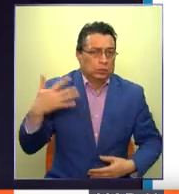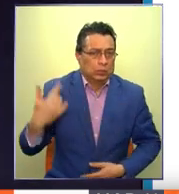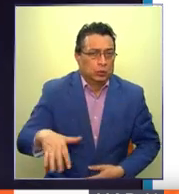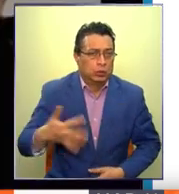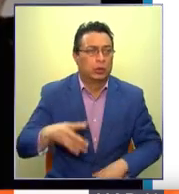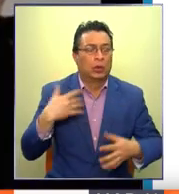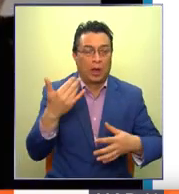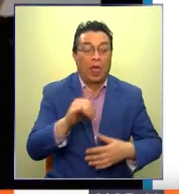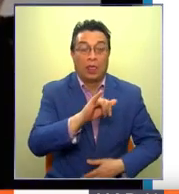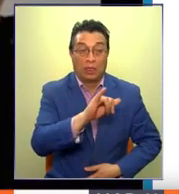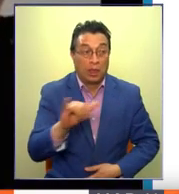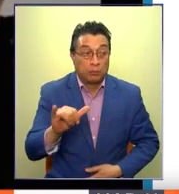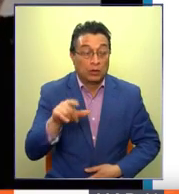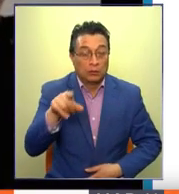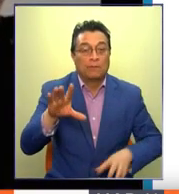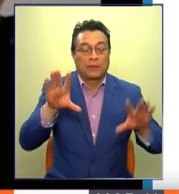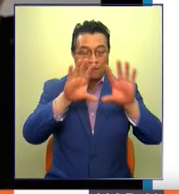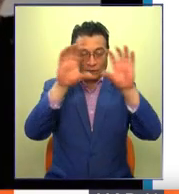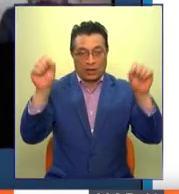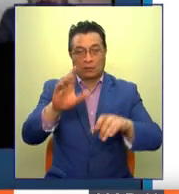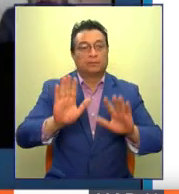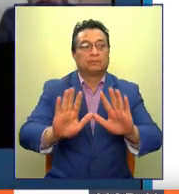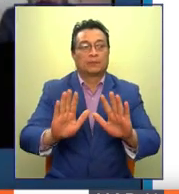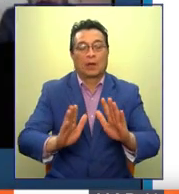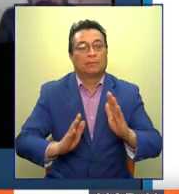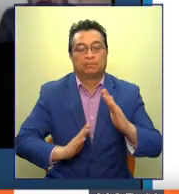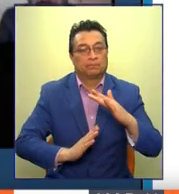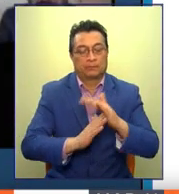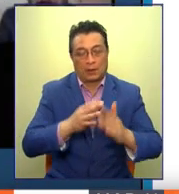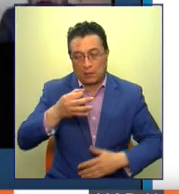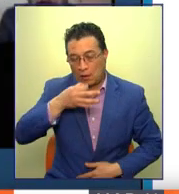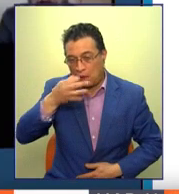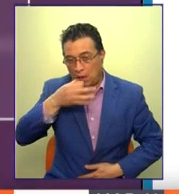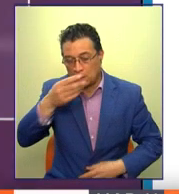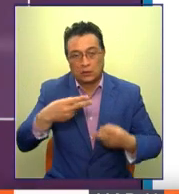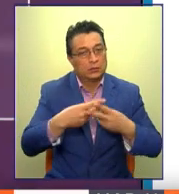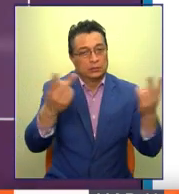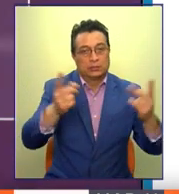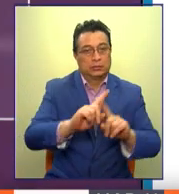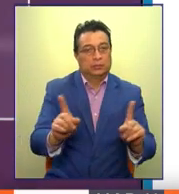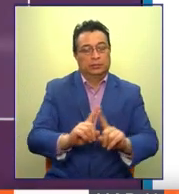segundos después la fiscal pidió silenciar los relatos que vendrían.